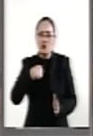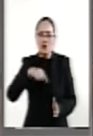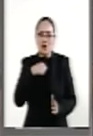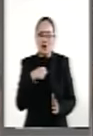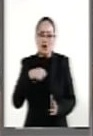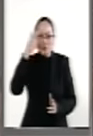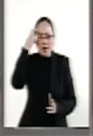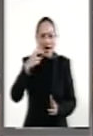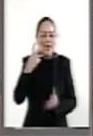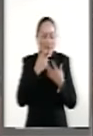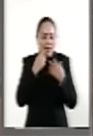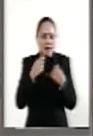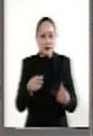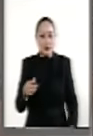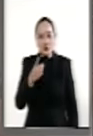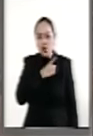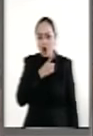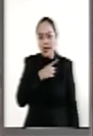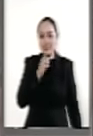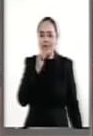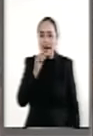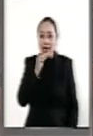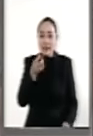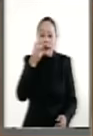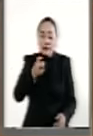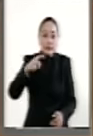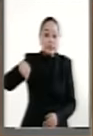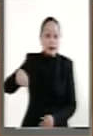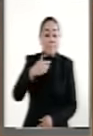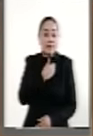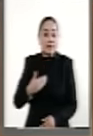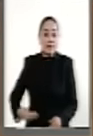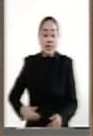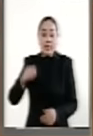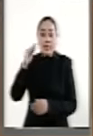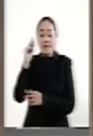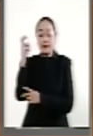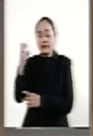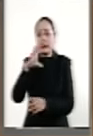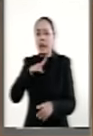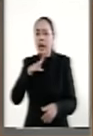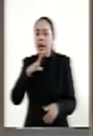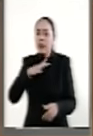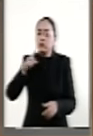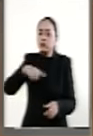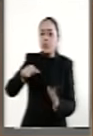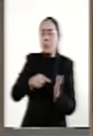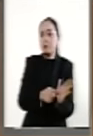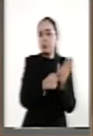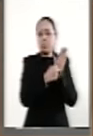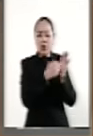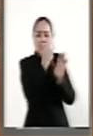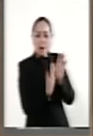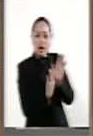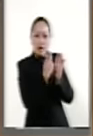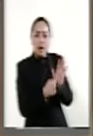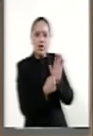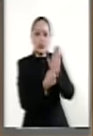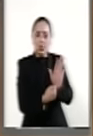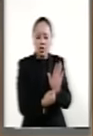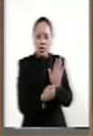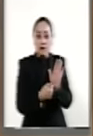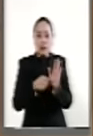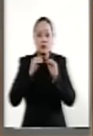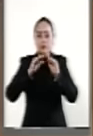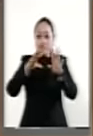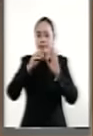El señor de la Casa Blanca está tan preocupado por construir una versión idílica de su imagen personal a través de los medios